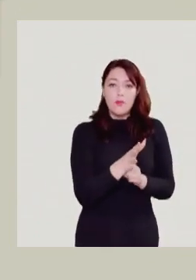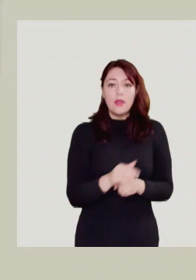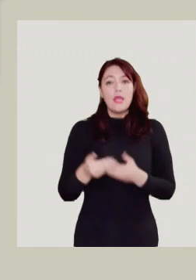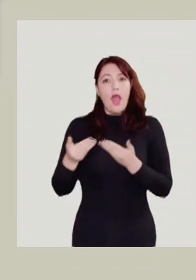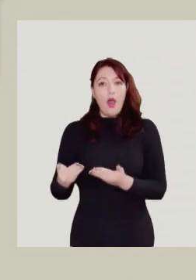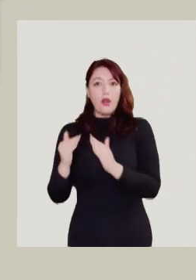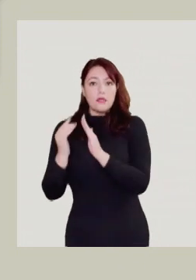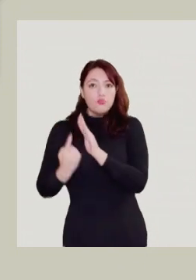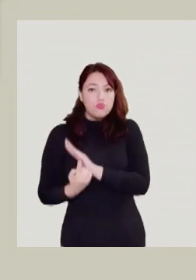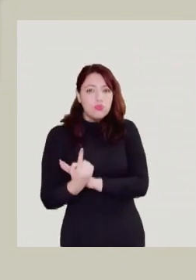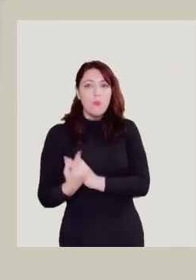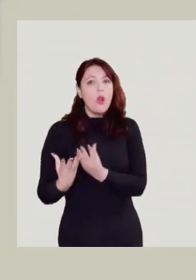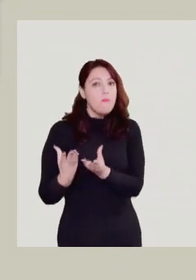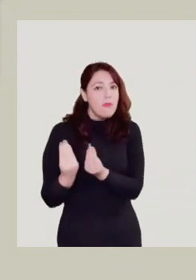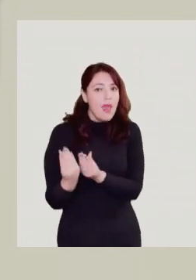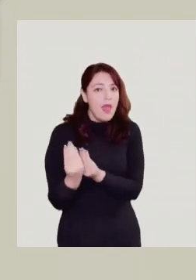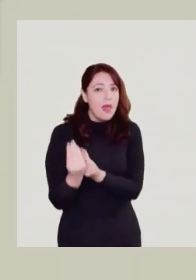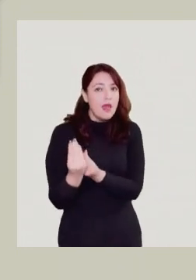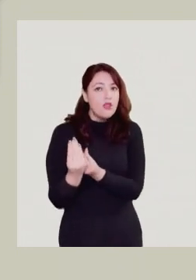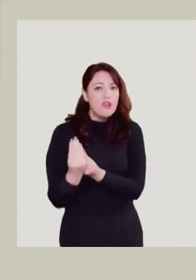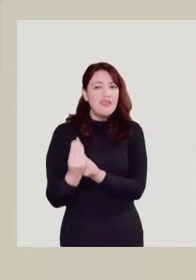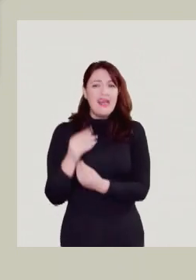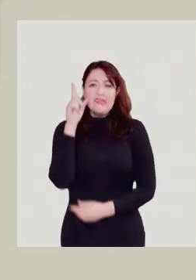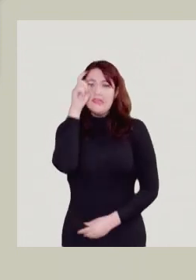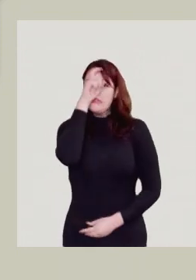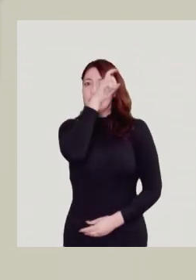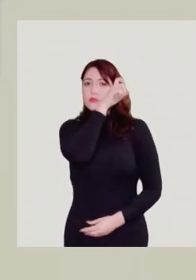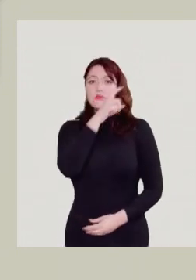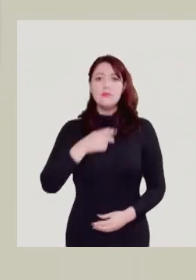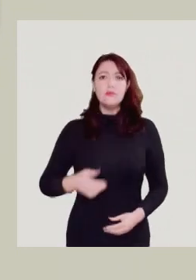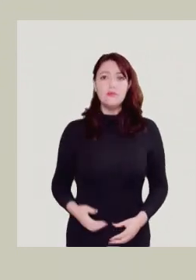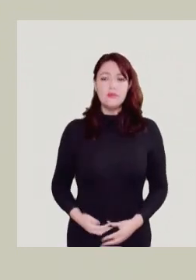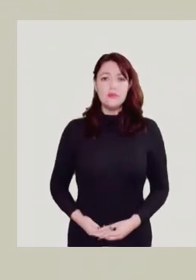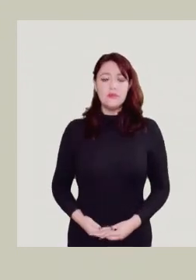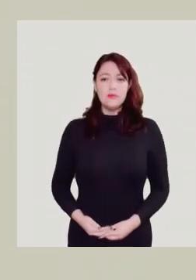Y ahora nos vamos a quedar en la casa de puro miedo. Está brígido.